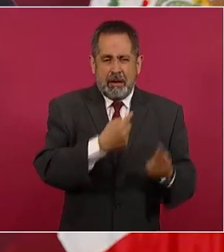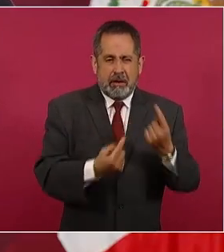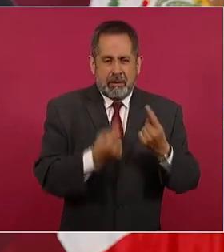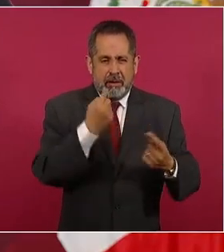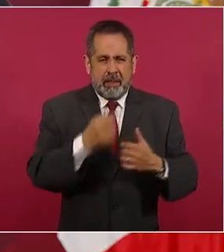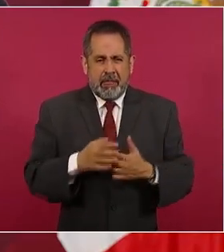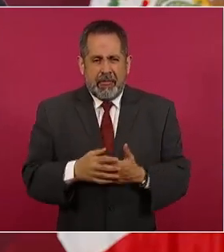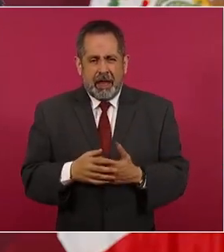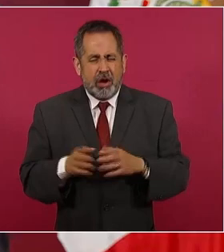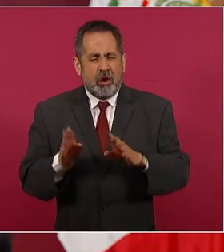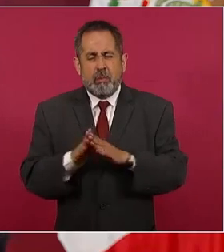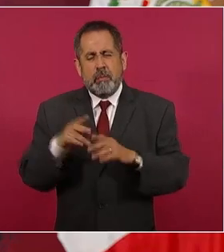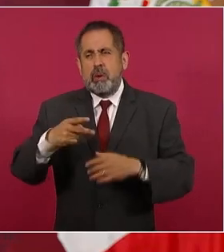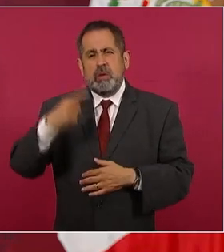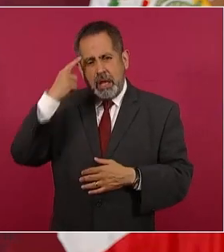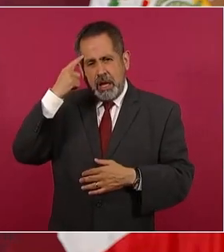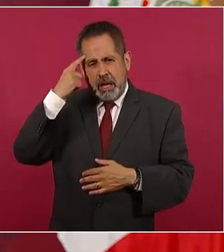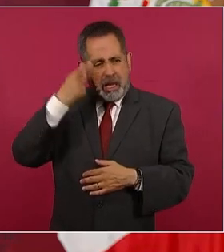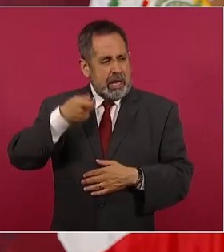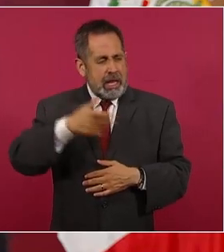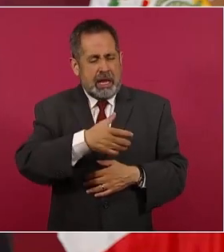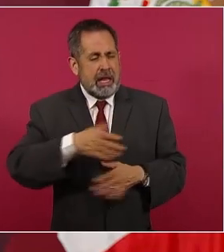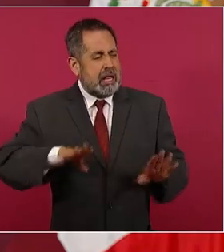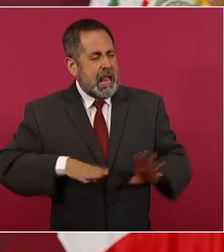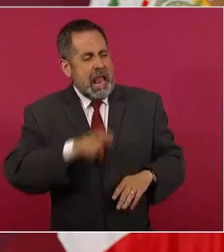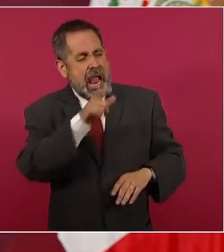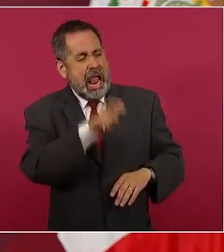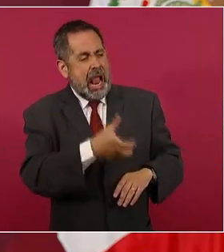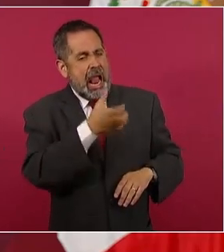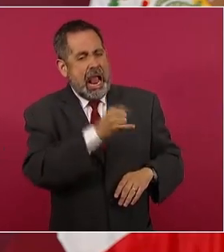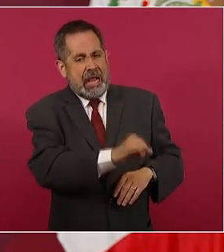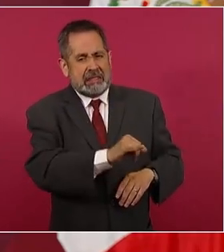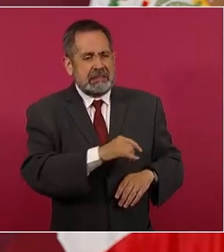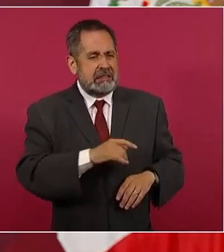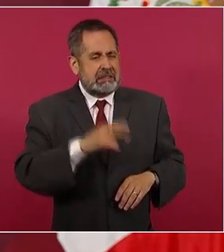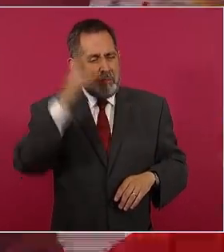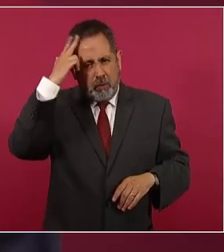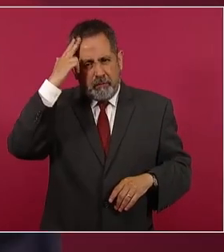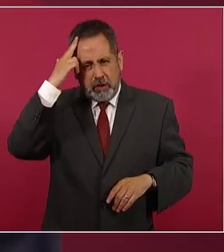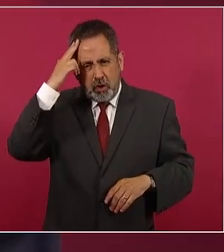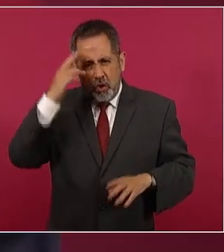qué caracterizaba a Porfirio Díaz, era un gran simulador